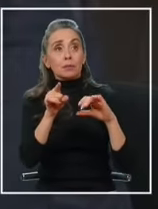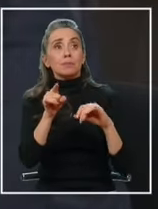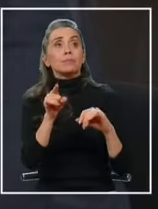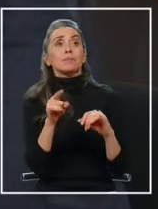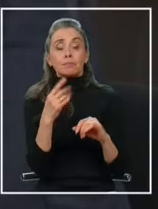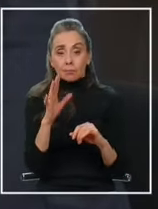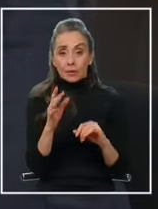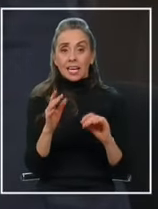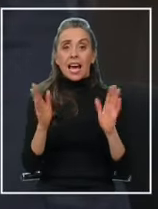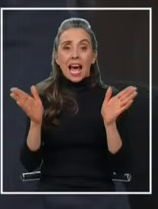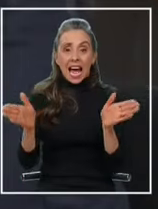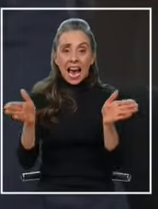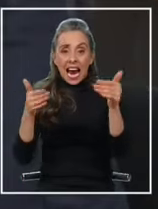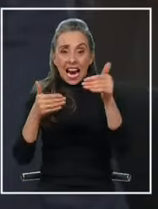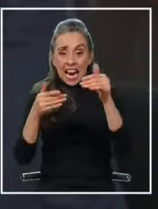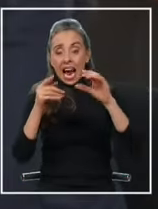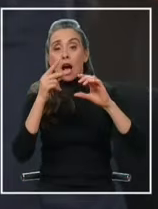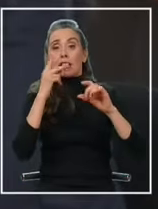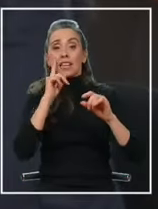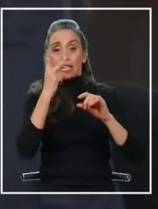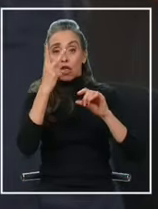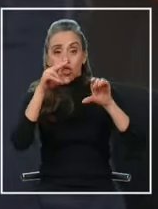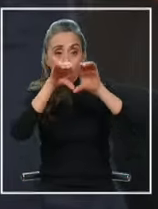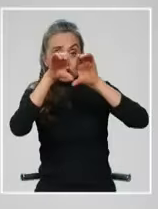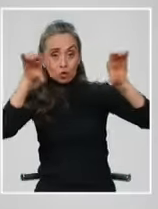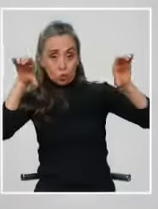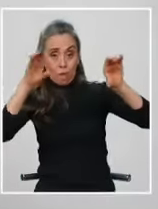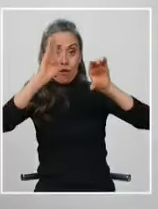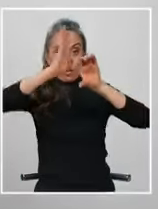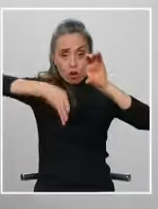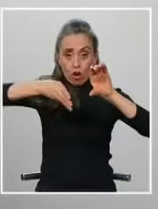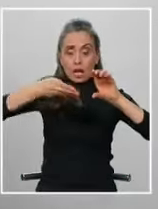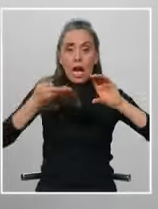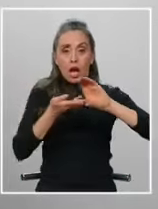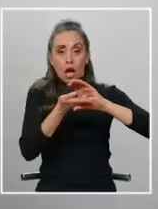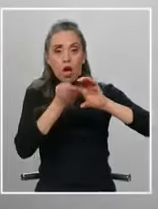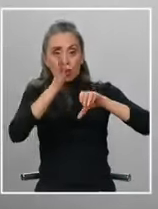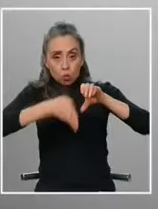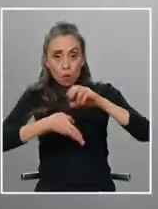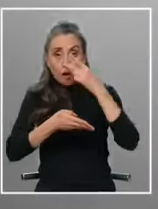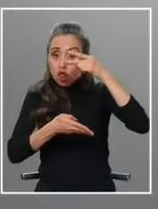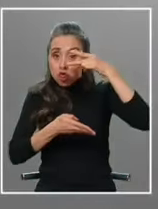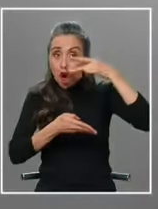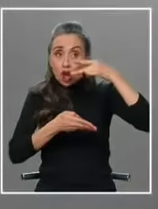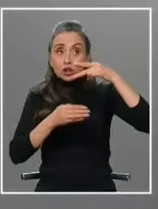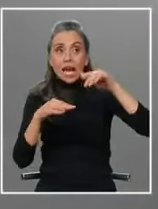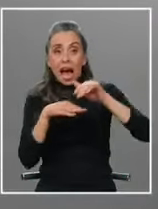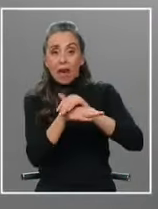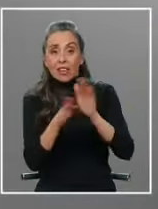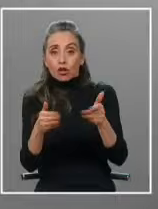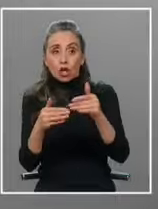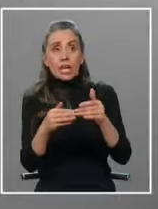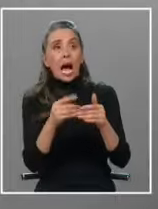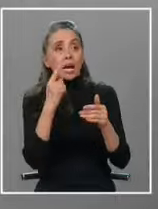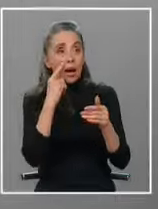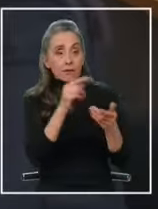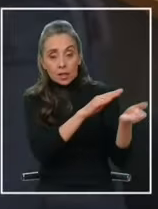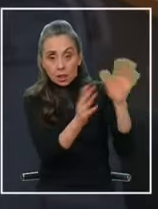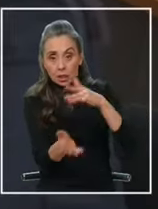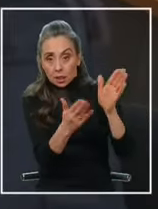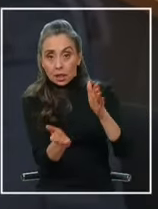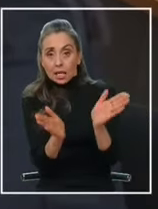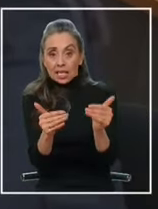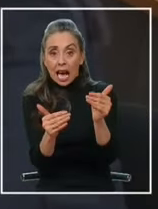una vez que se ha abierto esa caja dentro de los dos tubos se ve que van cayendo los paquitos con droga que estaban ocultos ahí ¿cuántos se encontró?